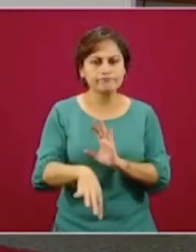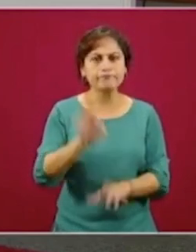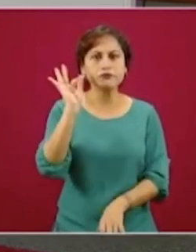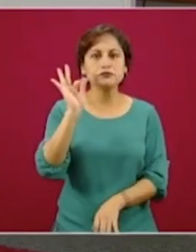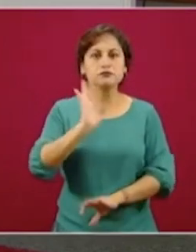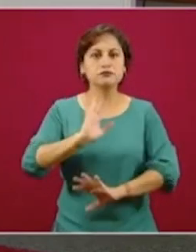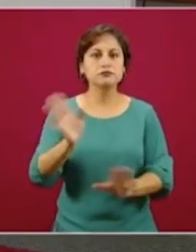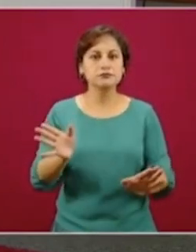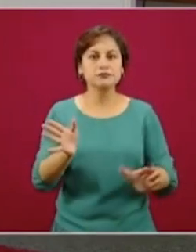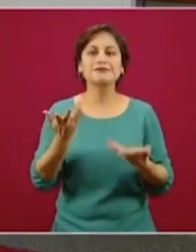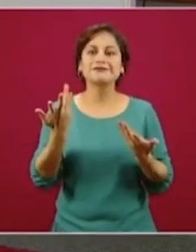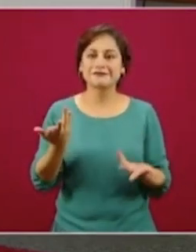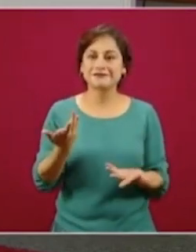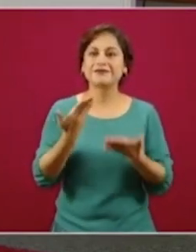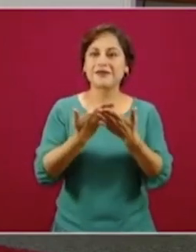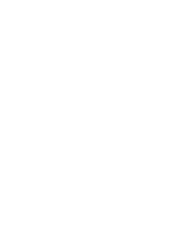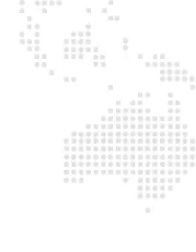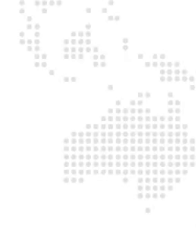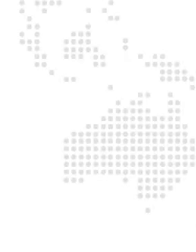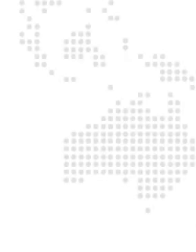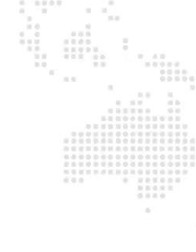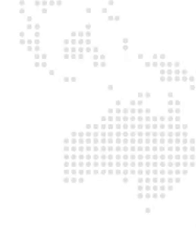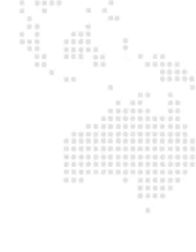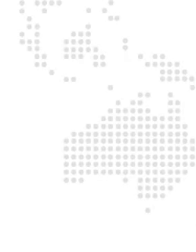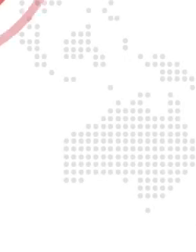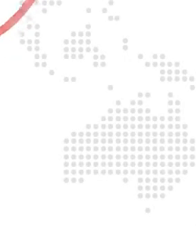instalado en la aplicación INPI.